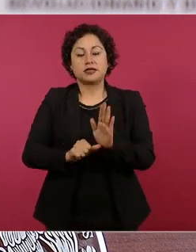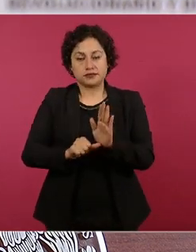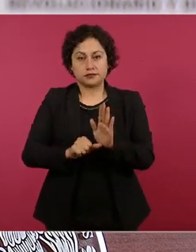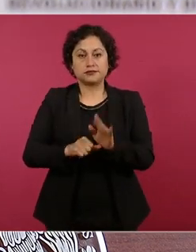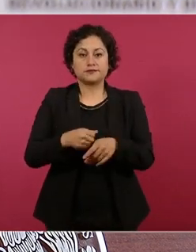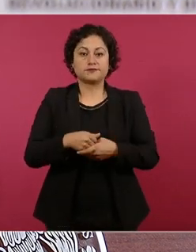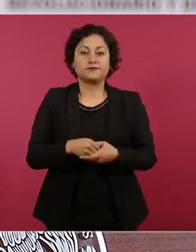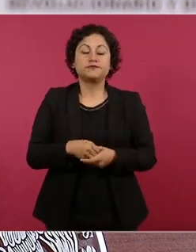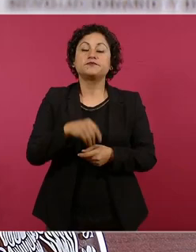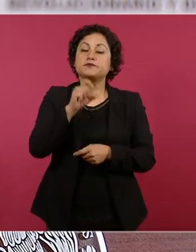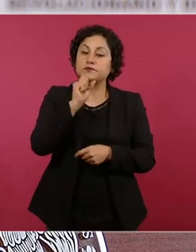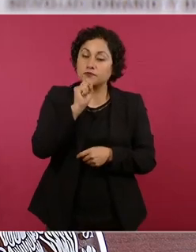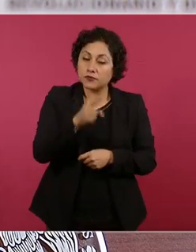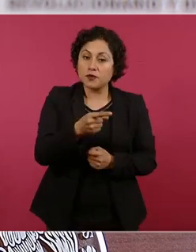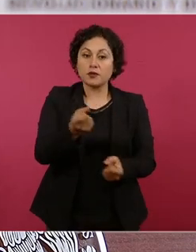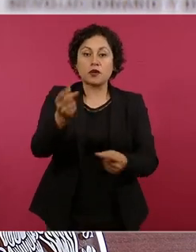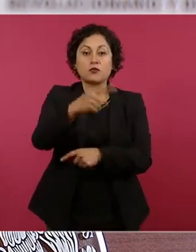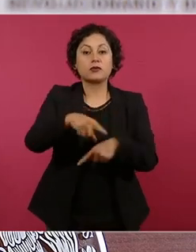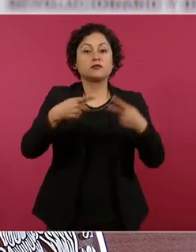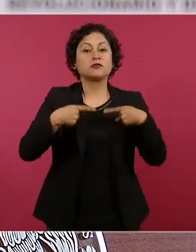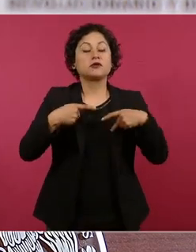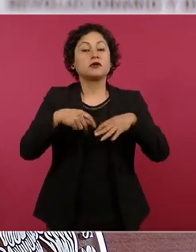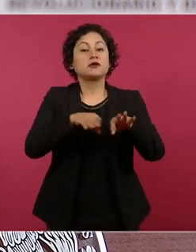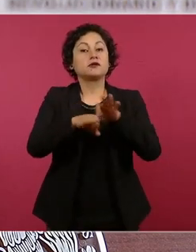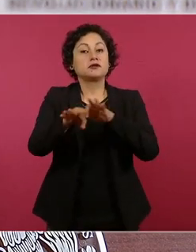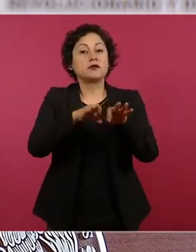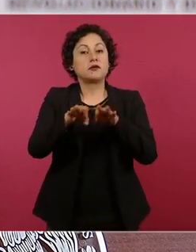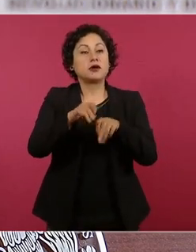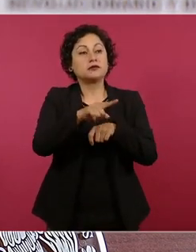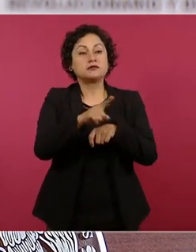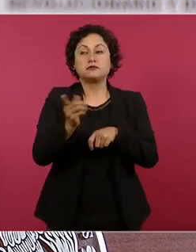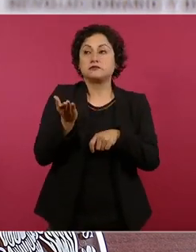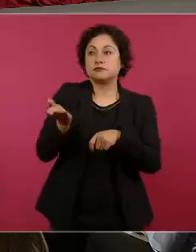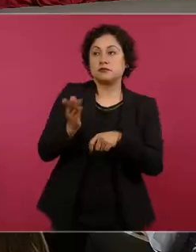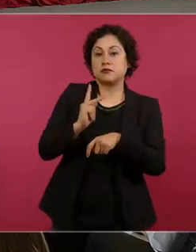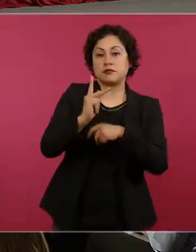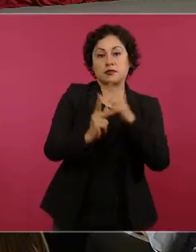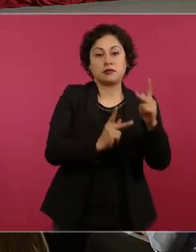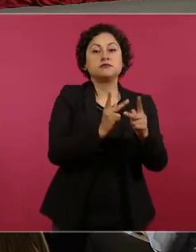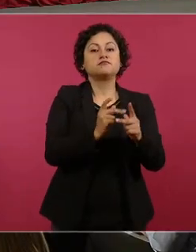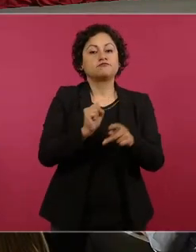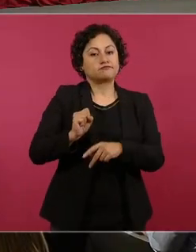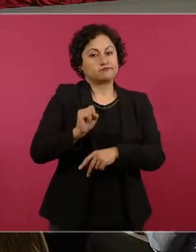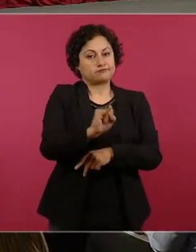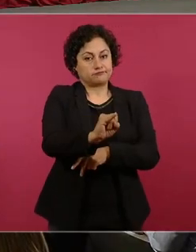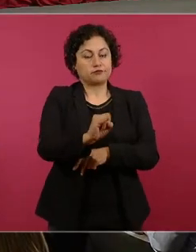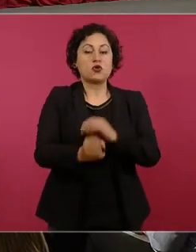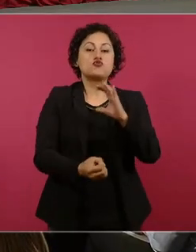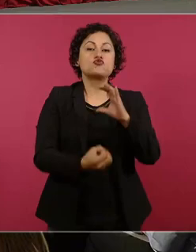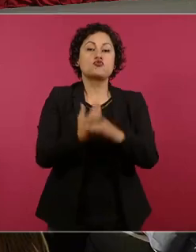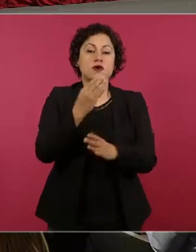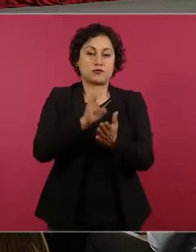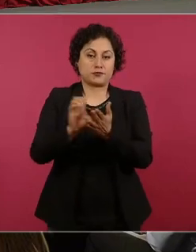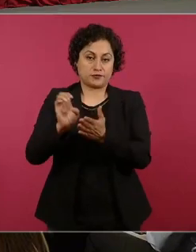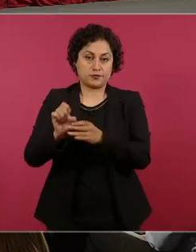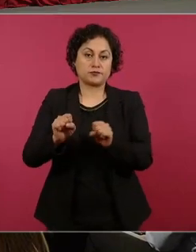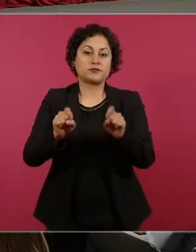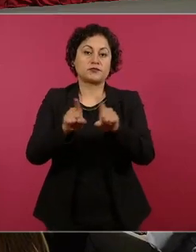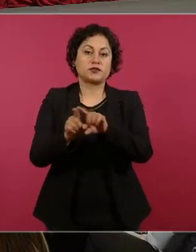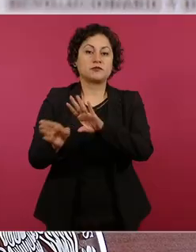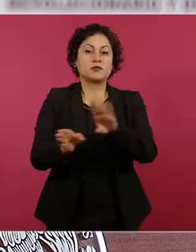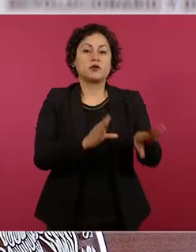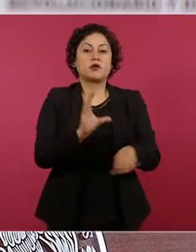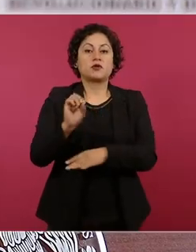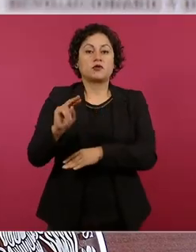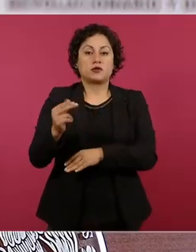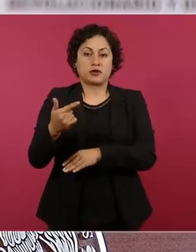préstamos a los trabajadores y nuevos créditos. La Comisión Nacional del Agua trabaja